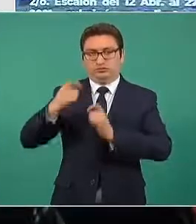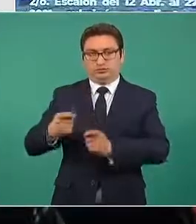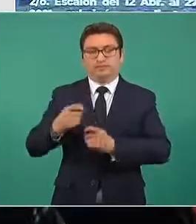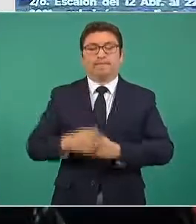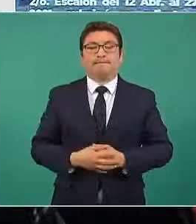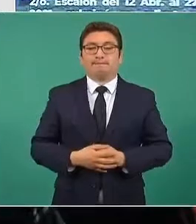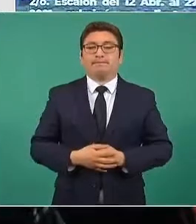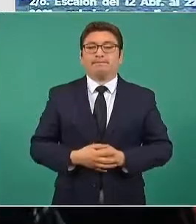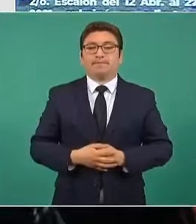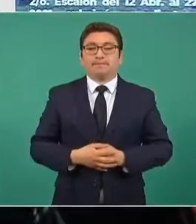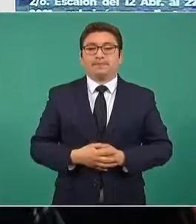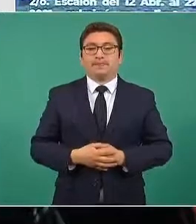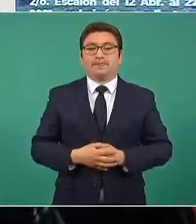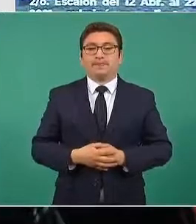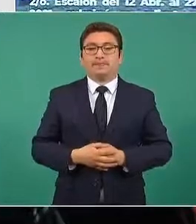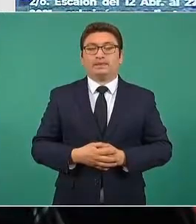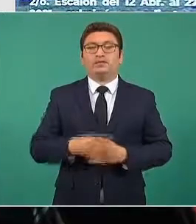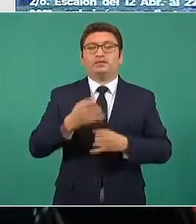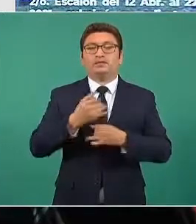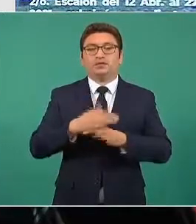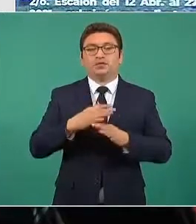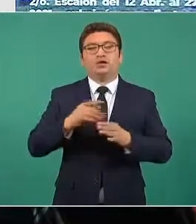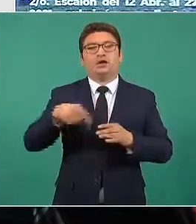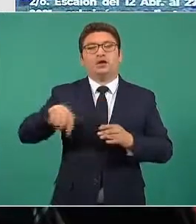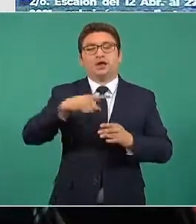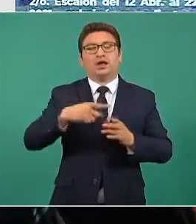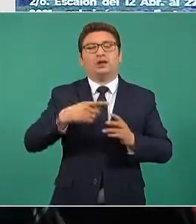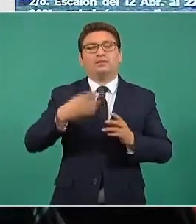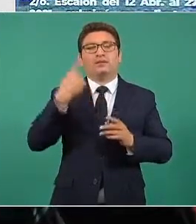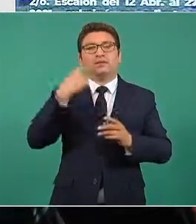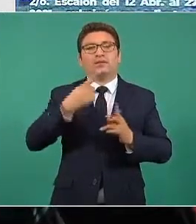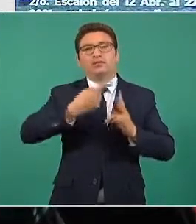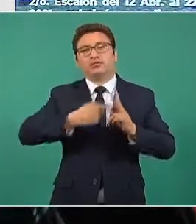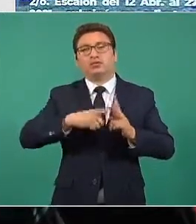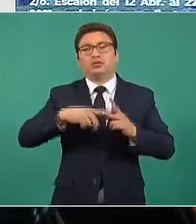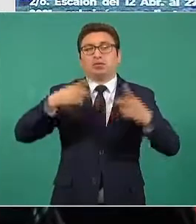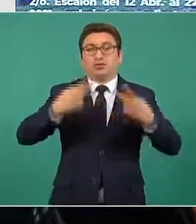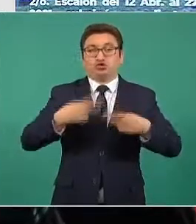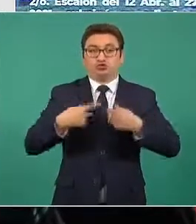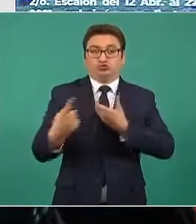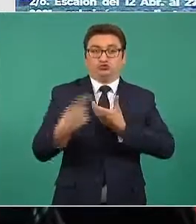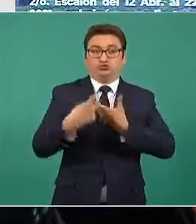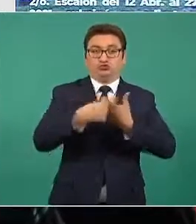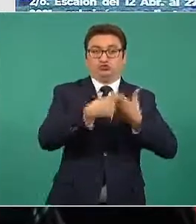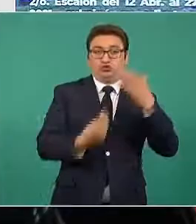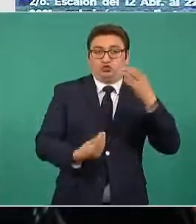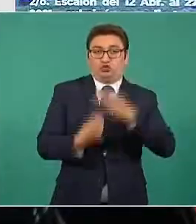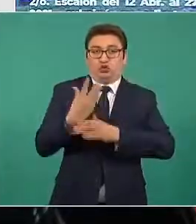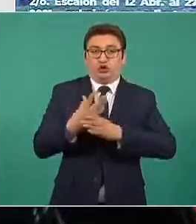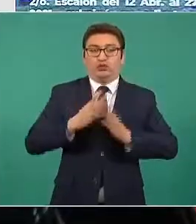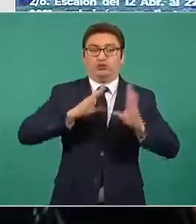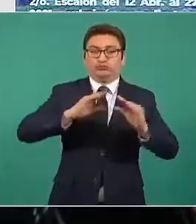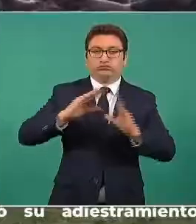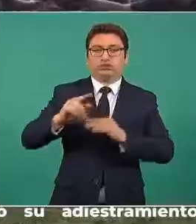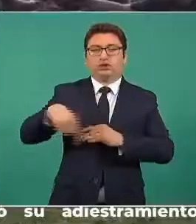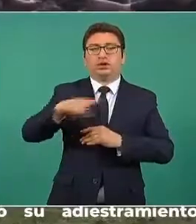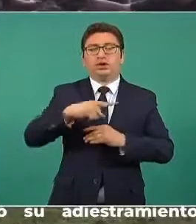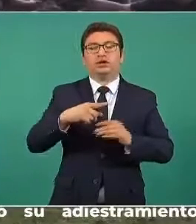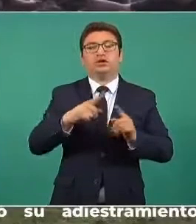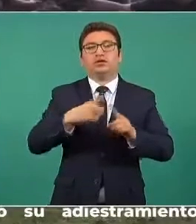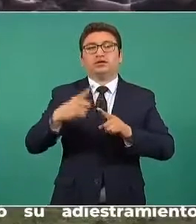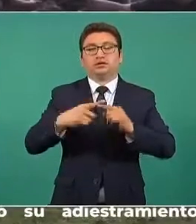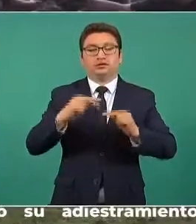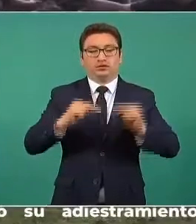En cuanto a formación inicial, que es para el personal de nuevo ingreso, tenemos el segundo